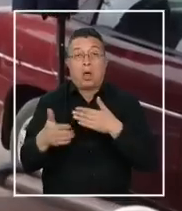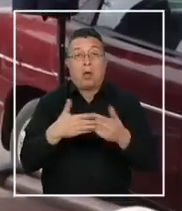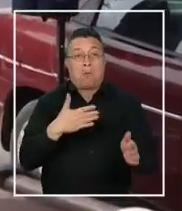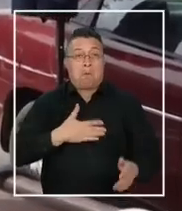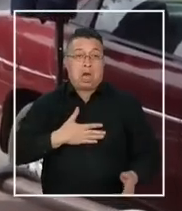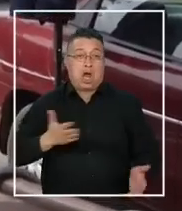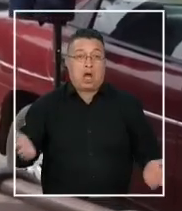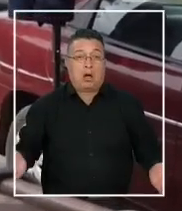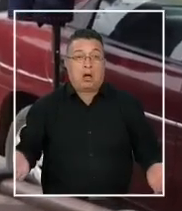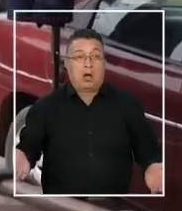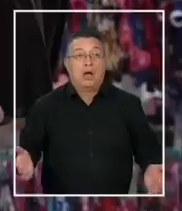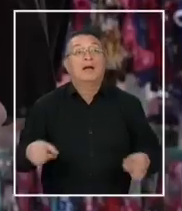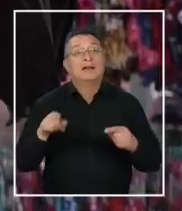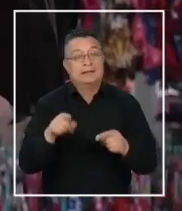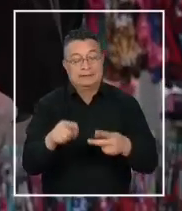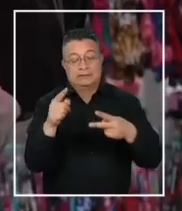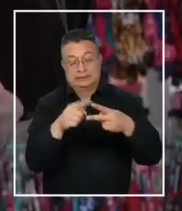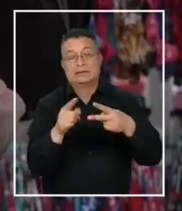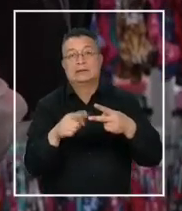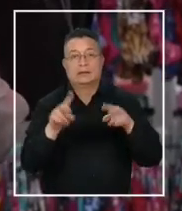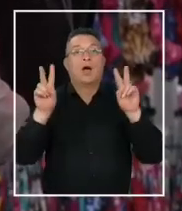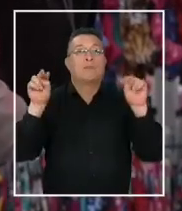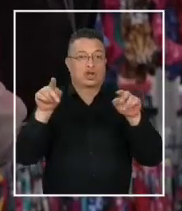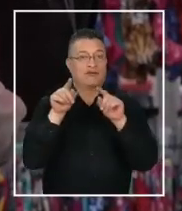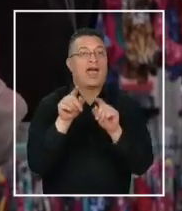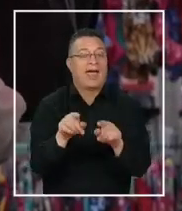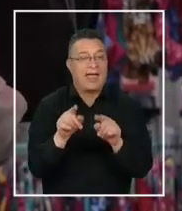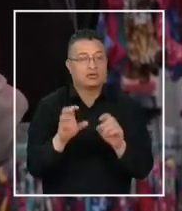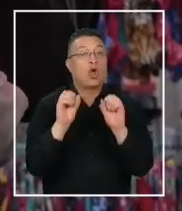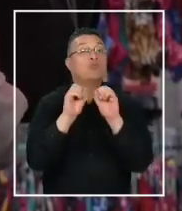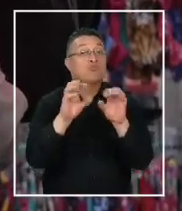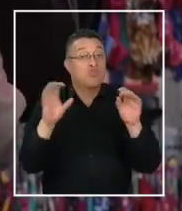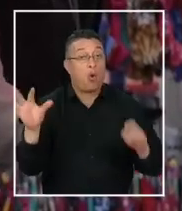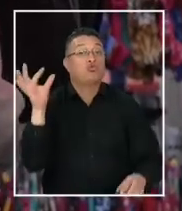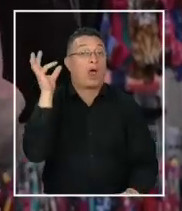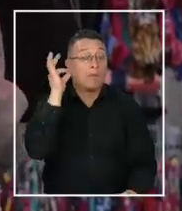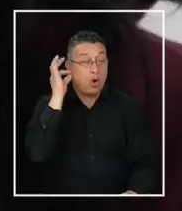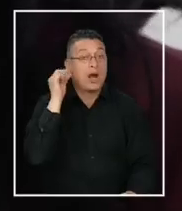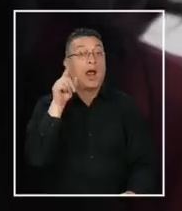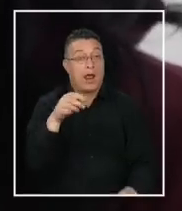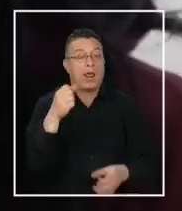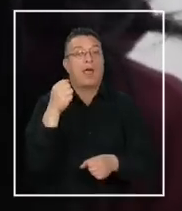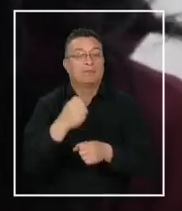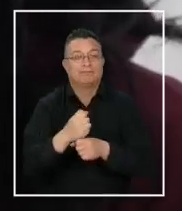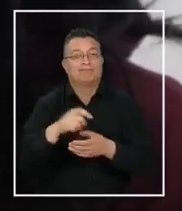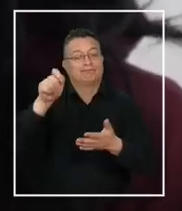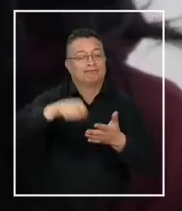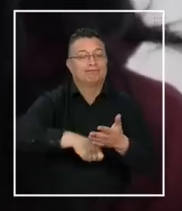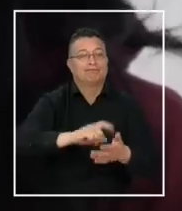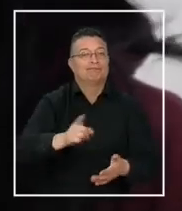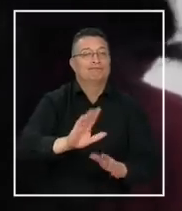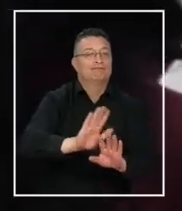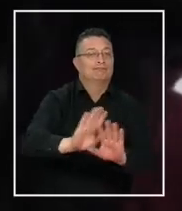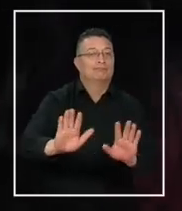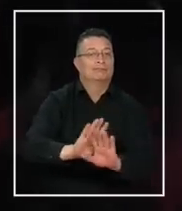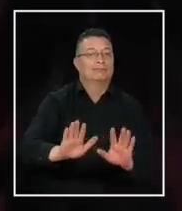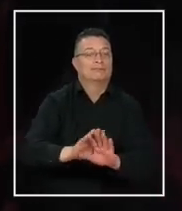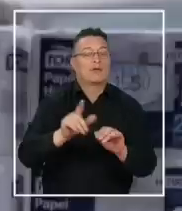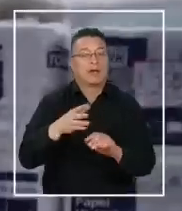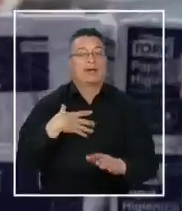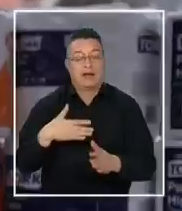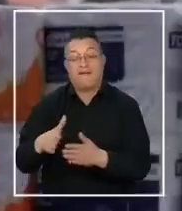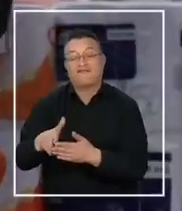justamente, esas son algunas de las principales razones que han llevado a muchas mujeres a formar parte de la informalidad. La búsqueda de